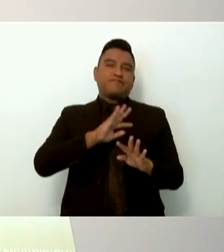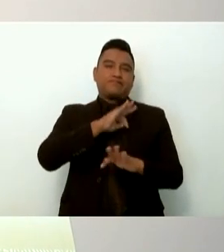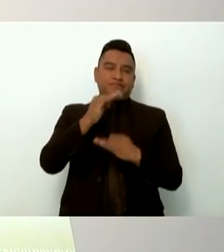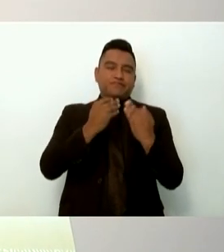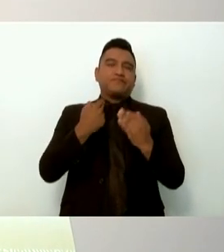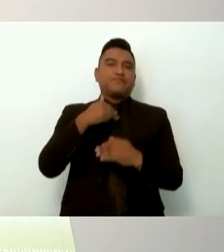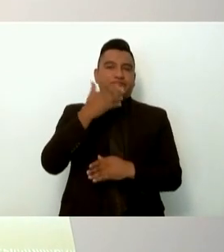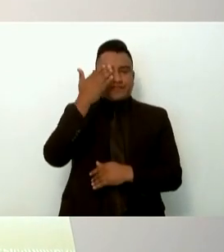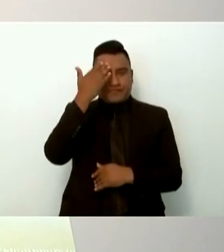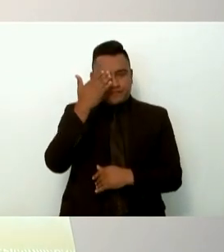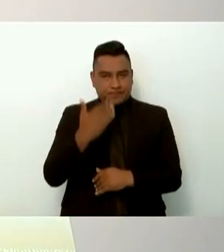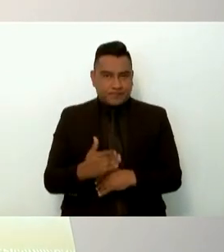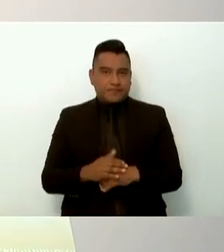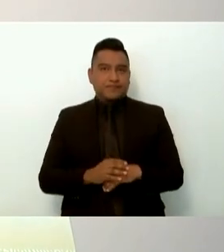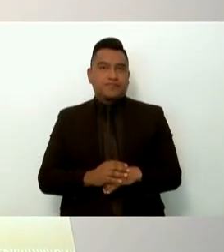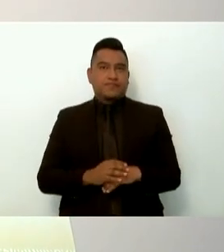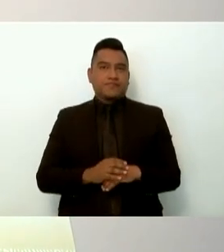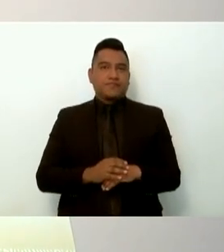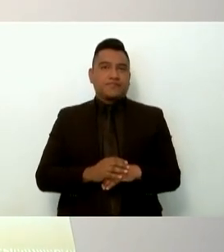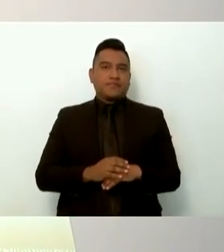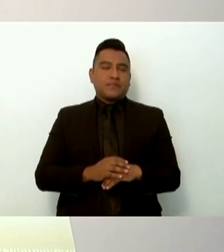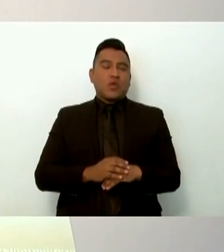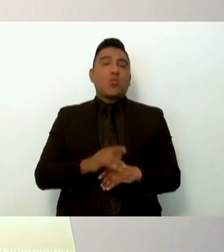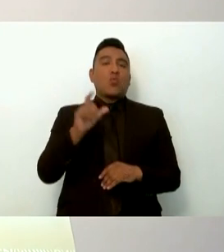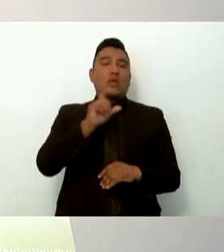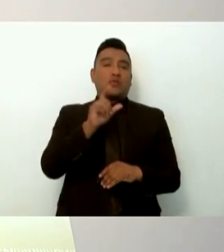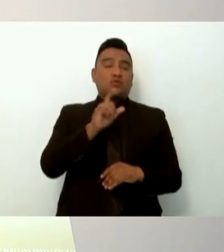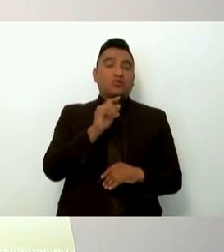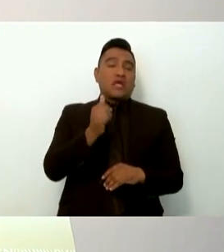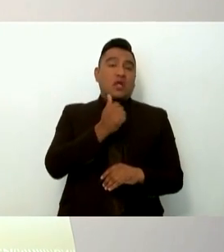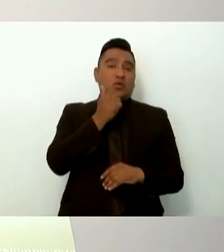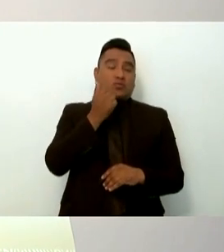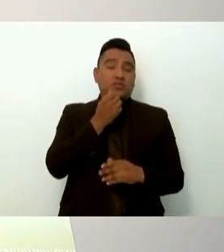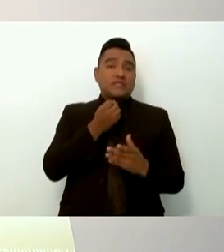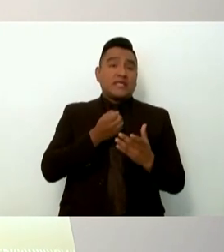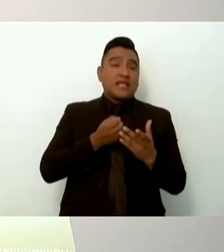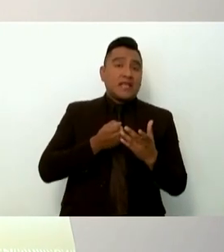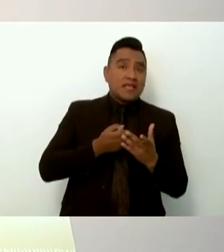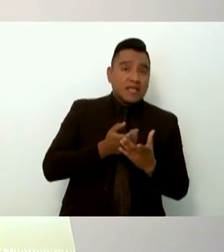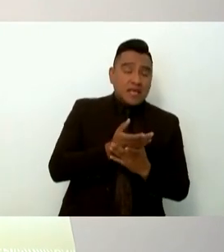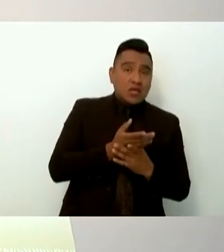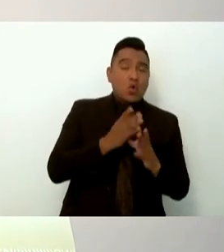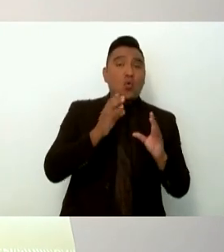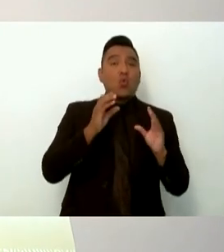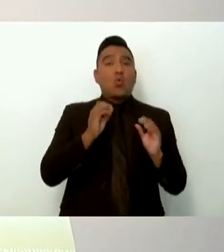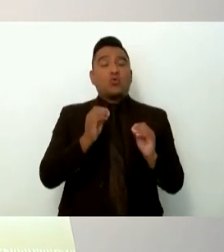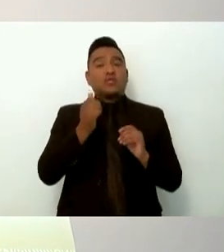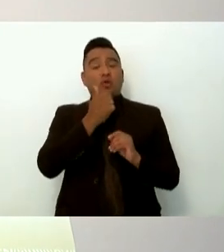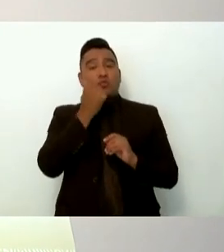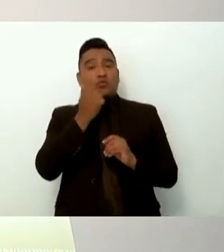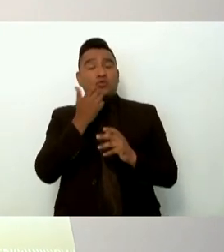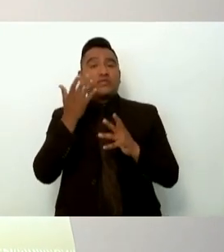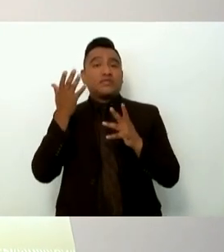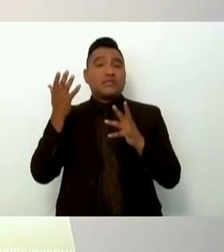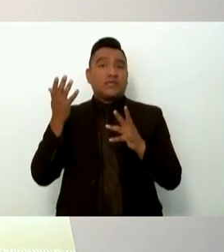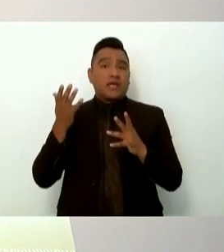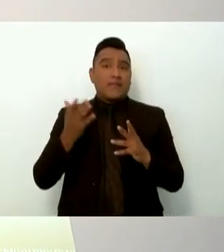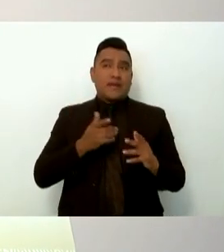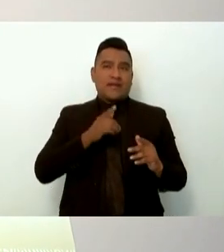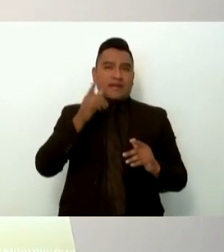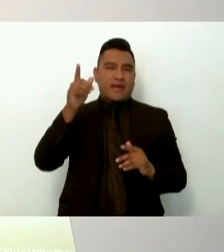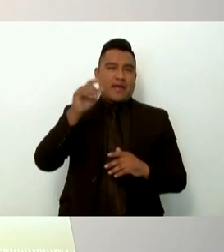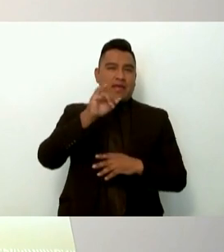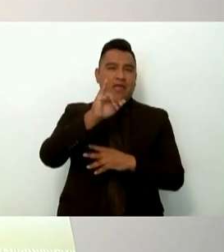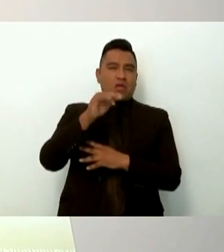el momento de la salida de los estudiantes a Tista y la llegada de los estudiantes a Iguala